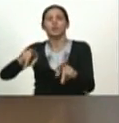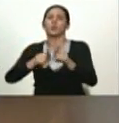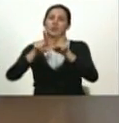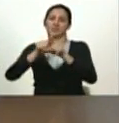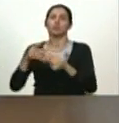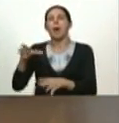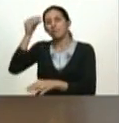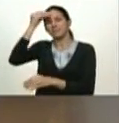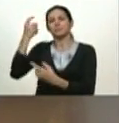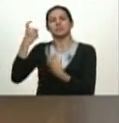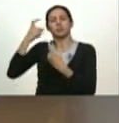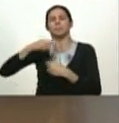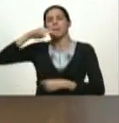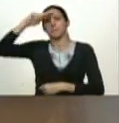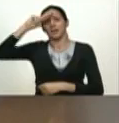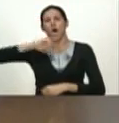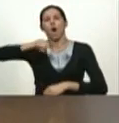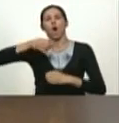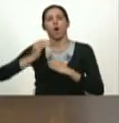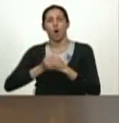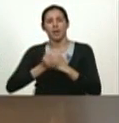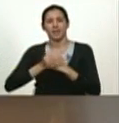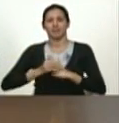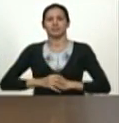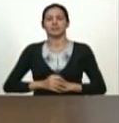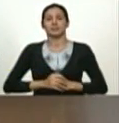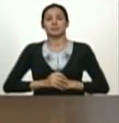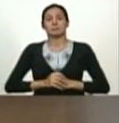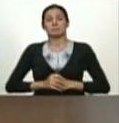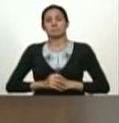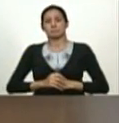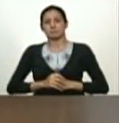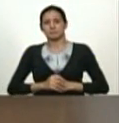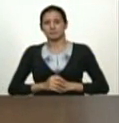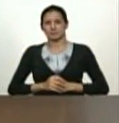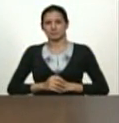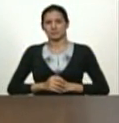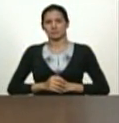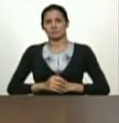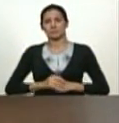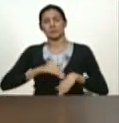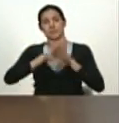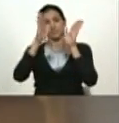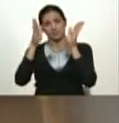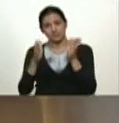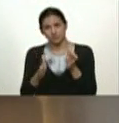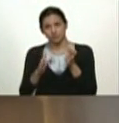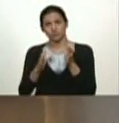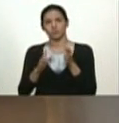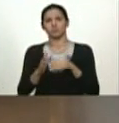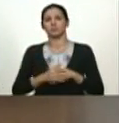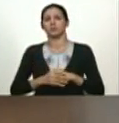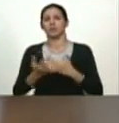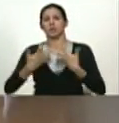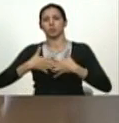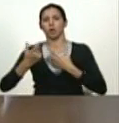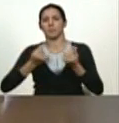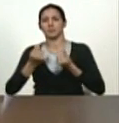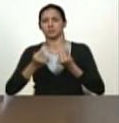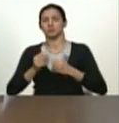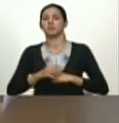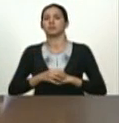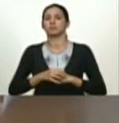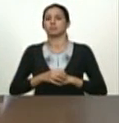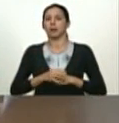bueno aquí está el equipo vicepresidente Luis Salas ministro de industria y comercio Miguel Pérez Abad ministro de